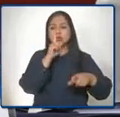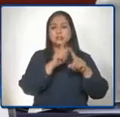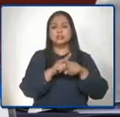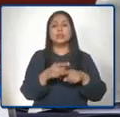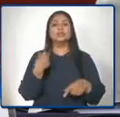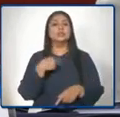salir salir.